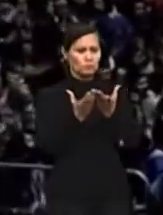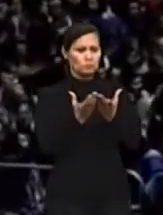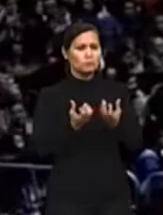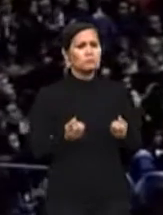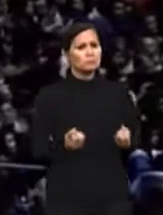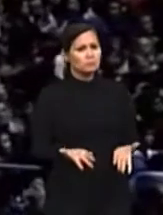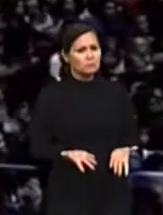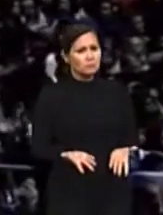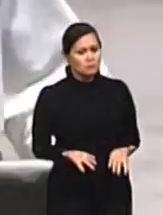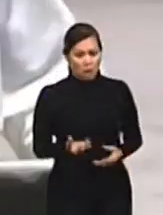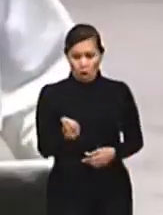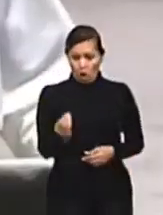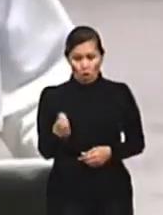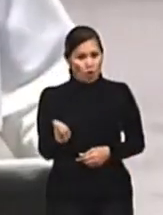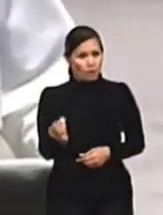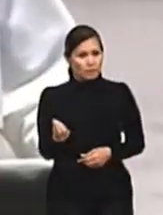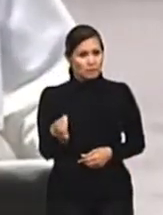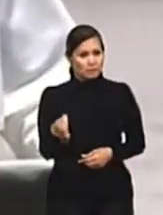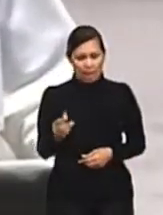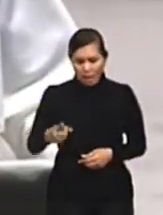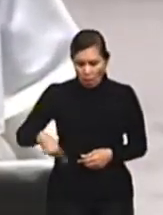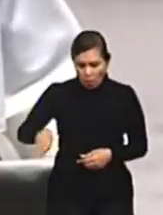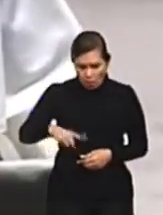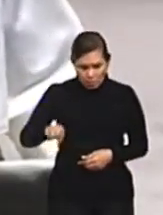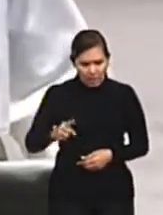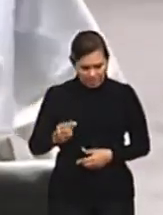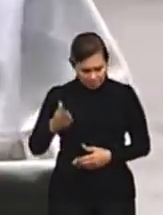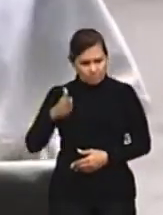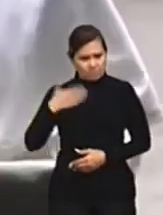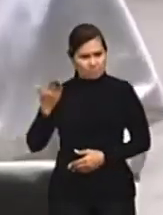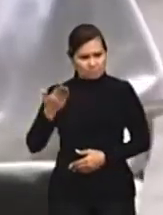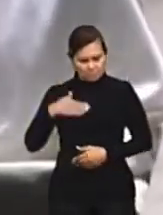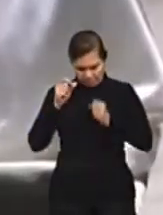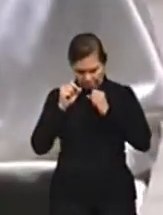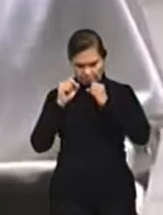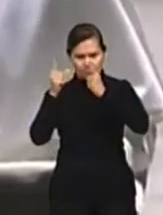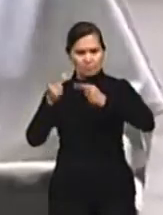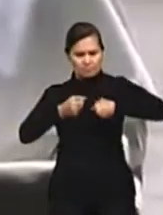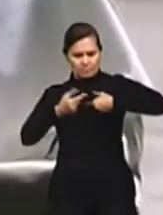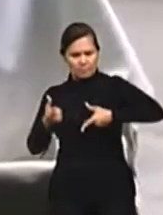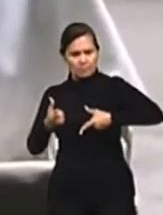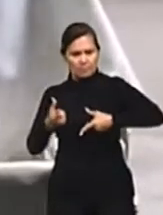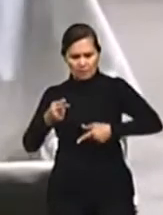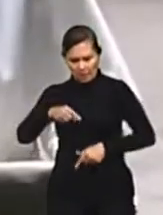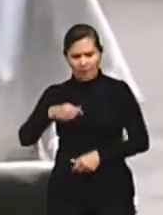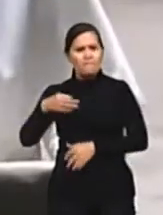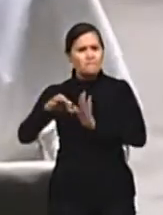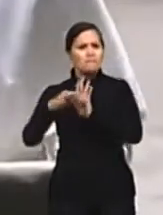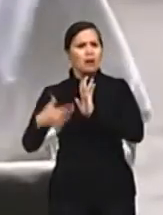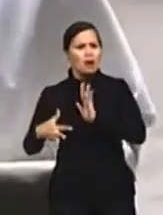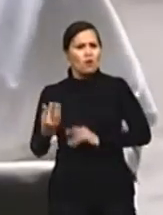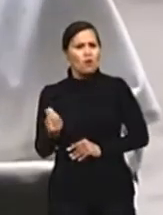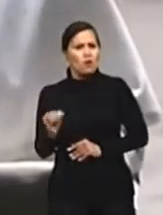los jóvenes tienen que salir, tienen que hacerse valer. Los jóvenes